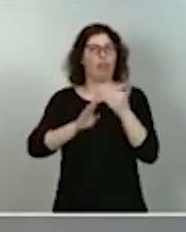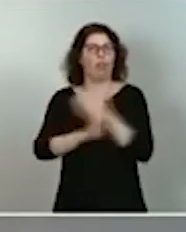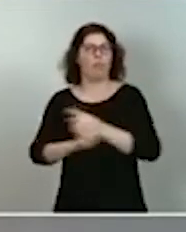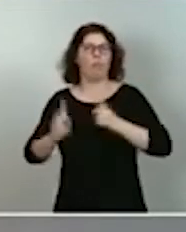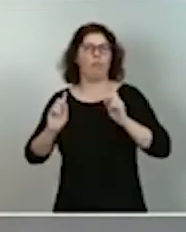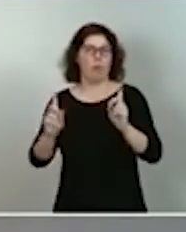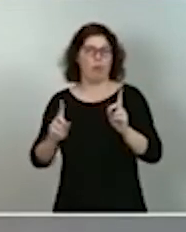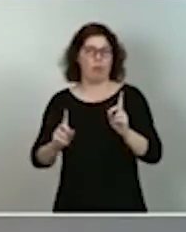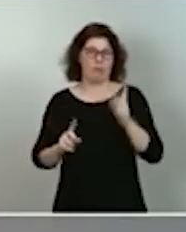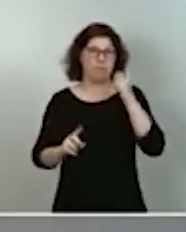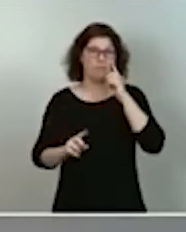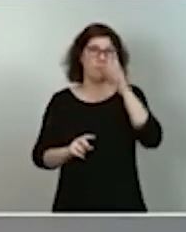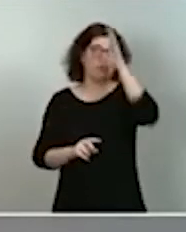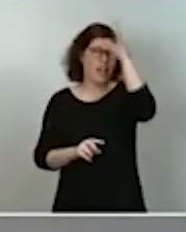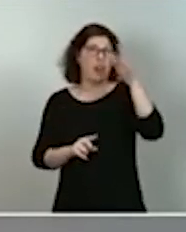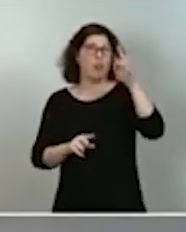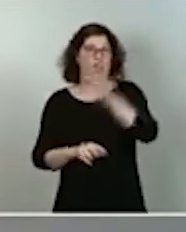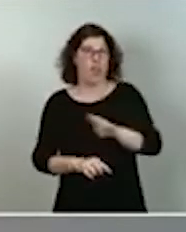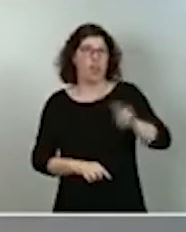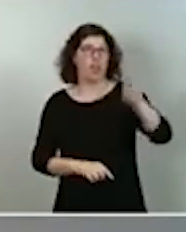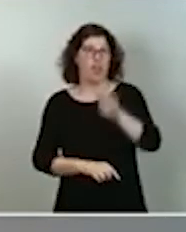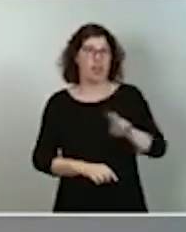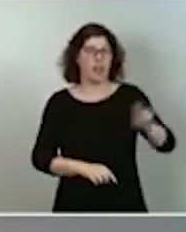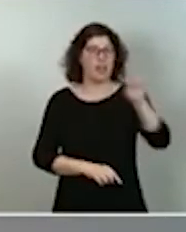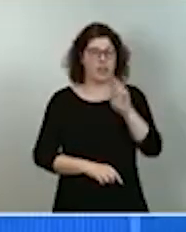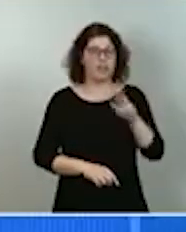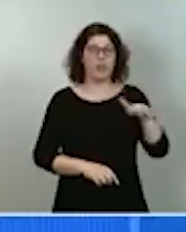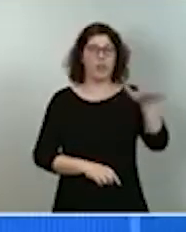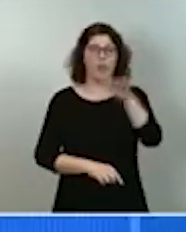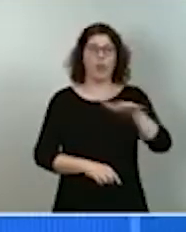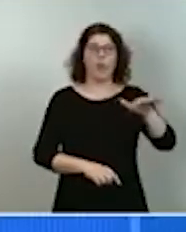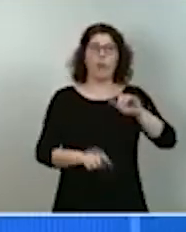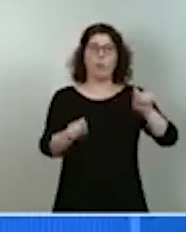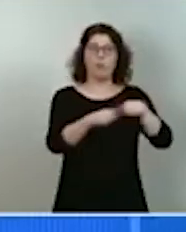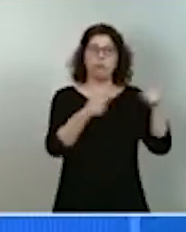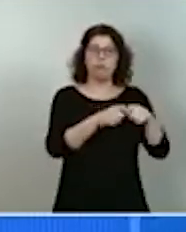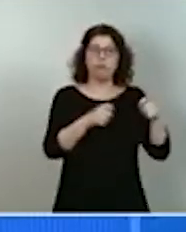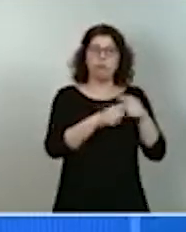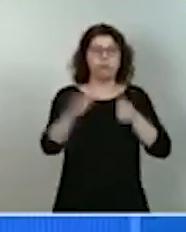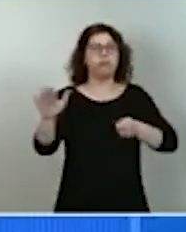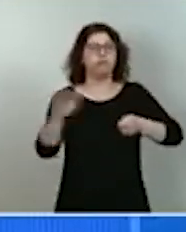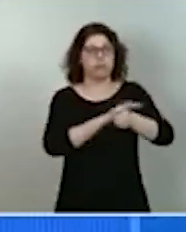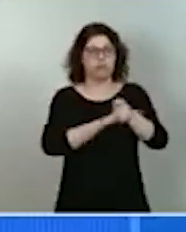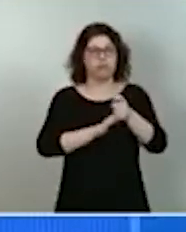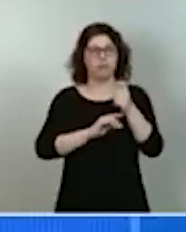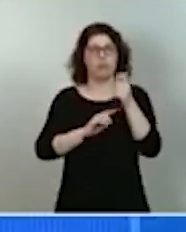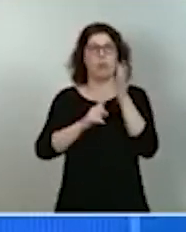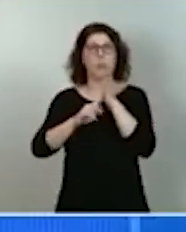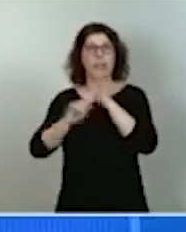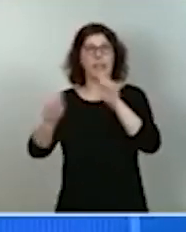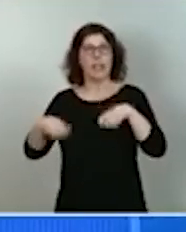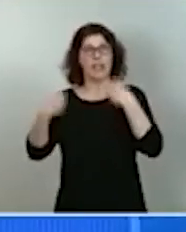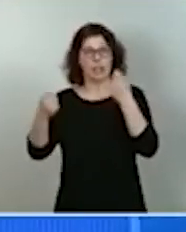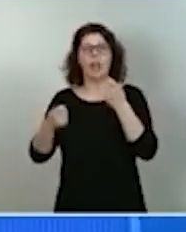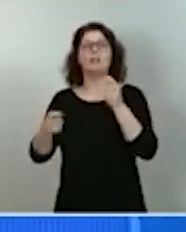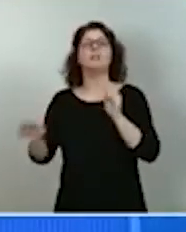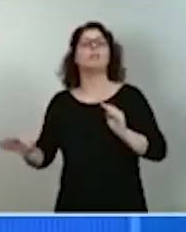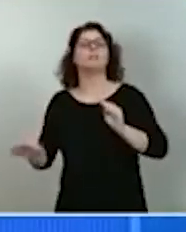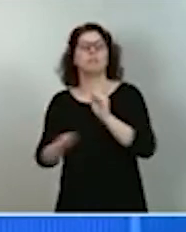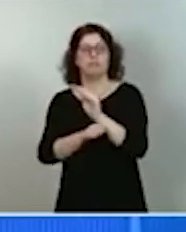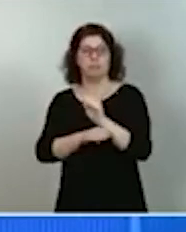cada verano. Restauración de zonas degradadas, inversión en parques nacionales, restauración de al menos 10.000 hectáreas de humedales,